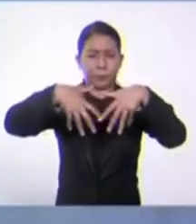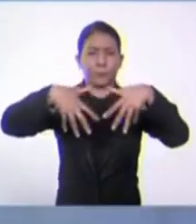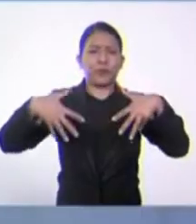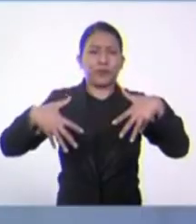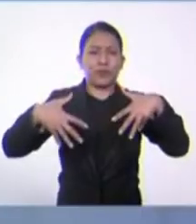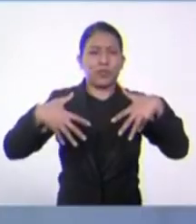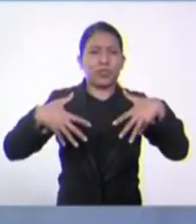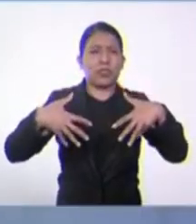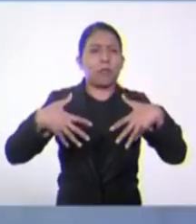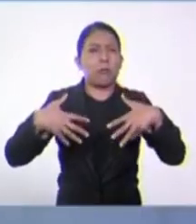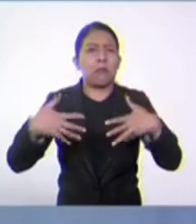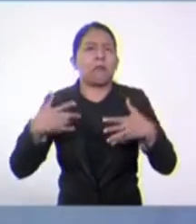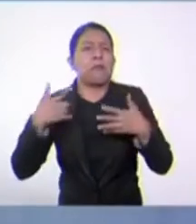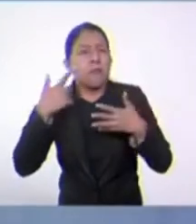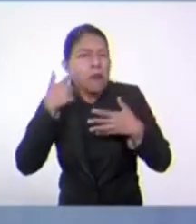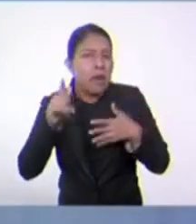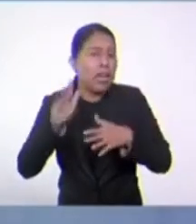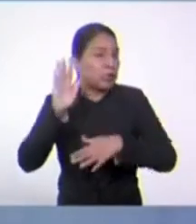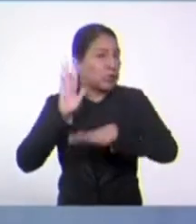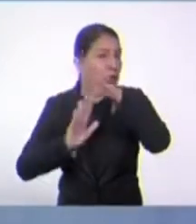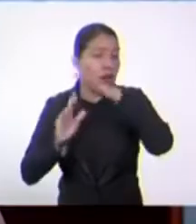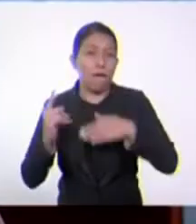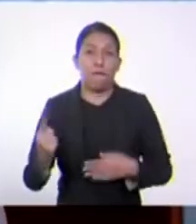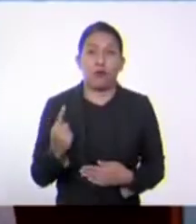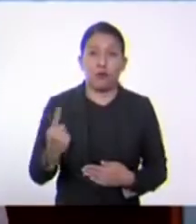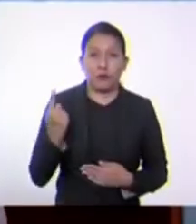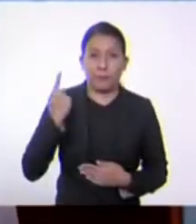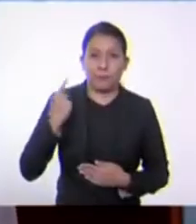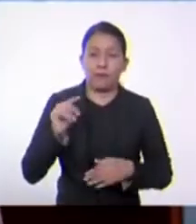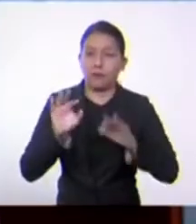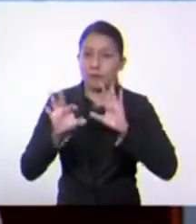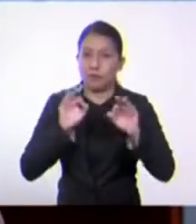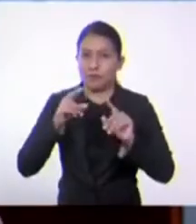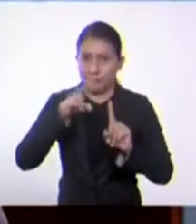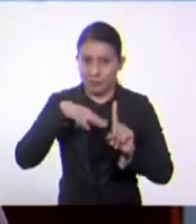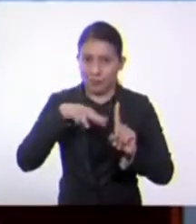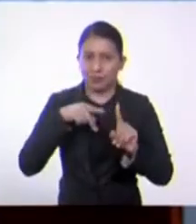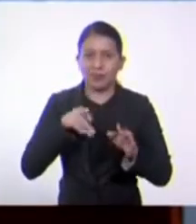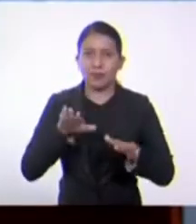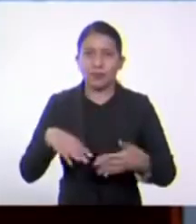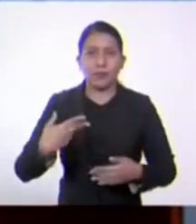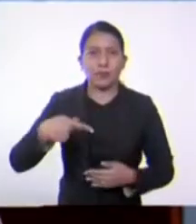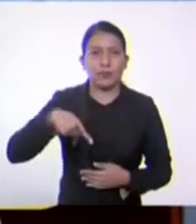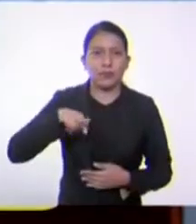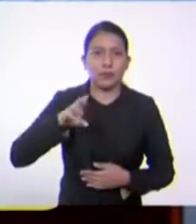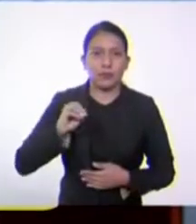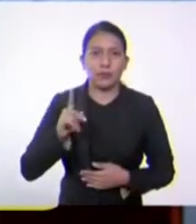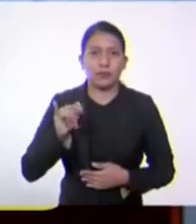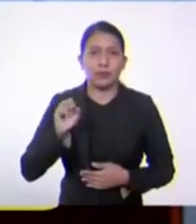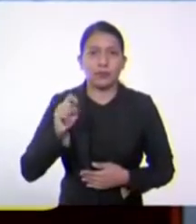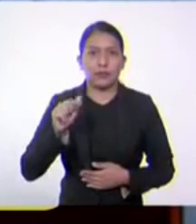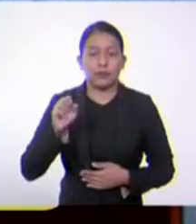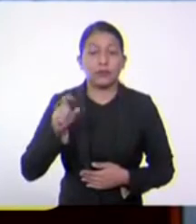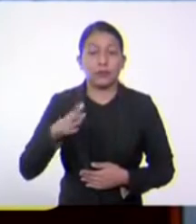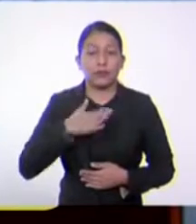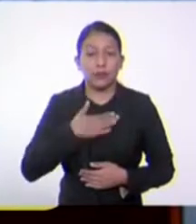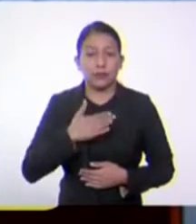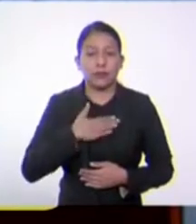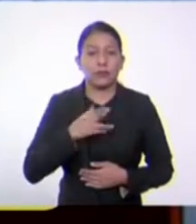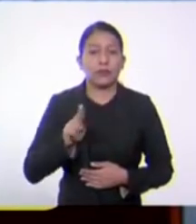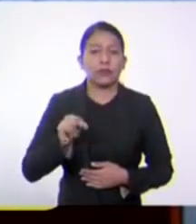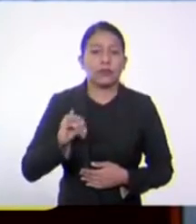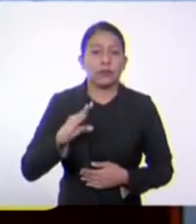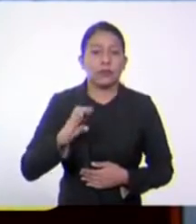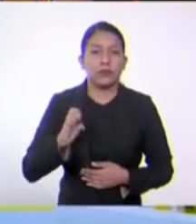clavos según su historia evolutiva. Algunas características de los protistas es que son unicelulares o